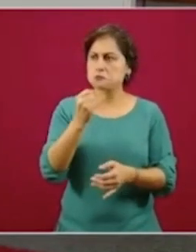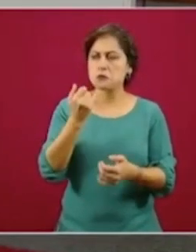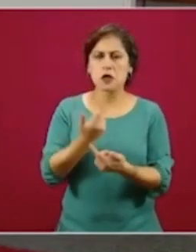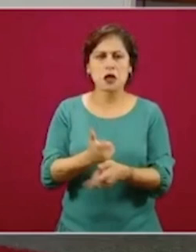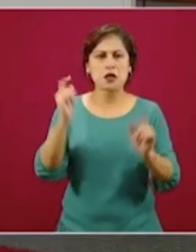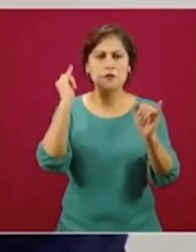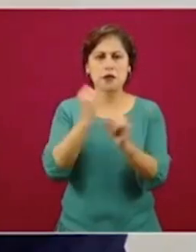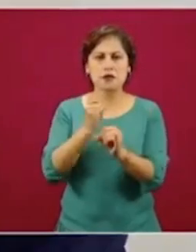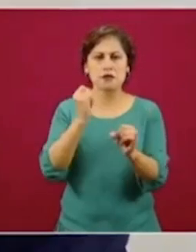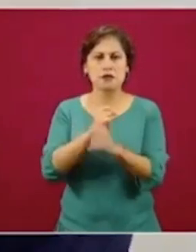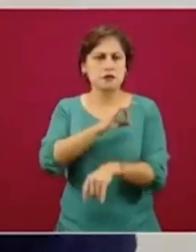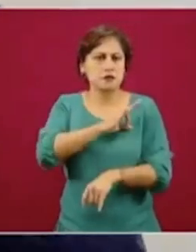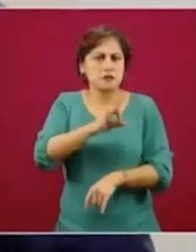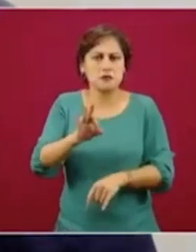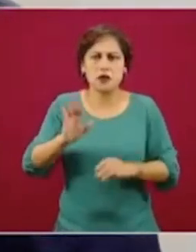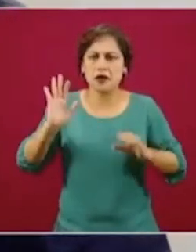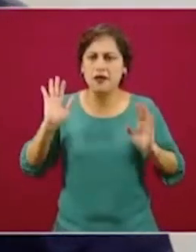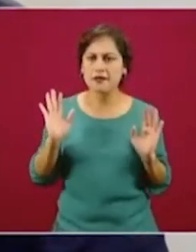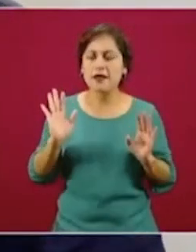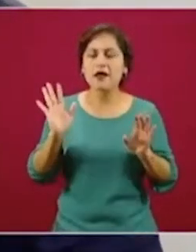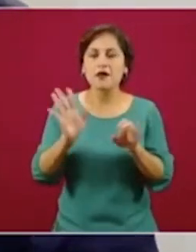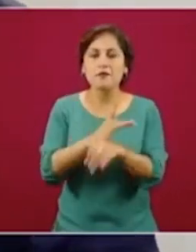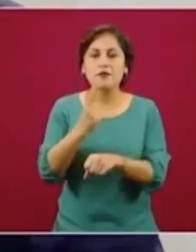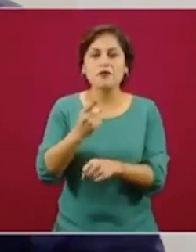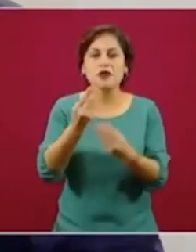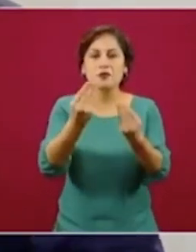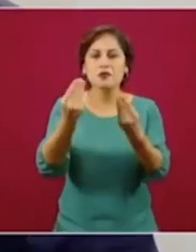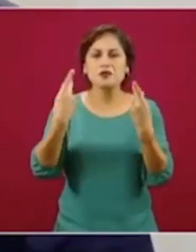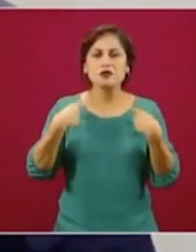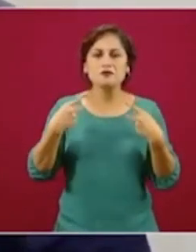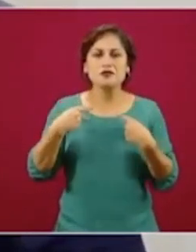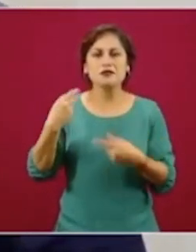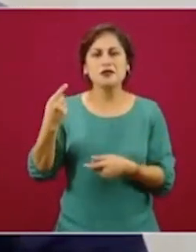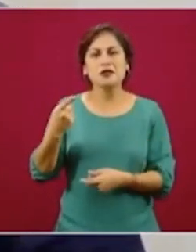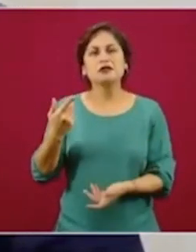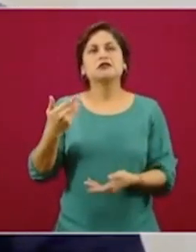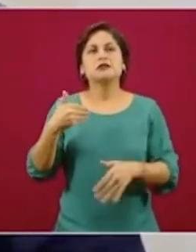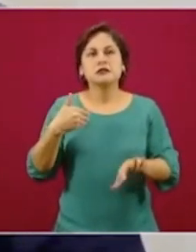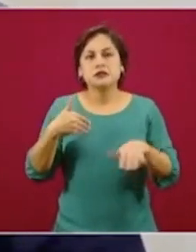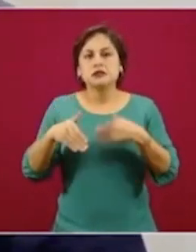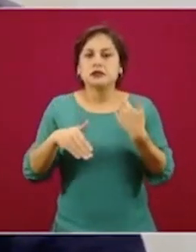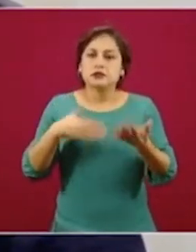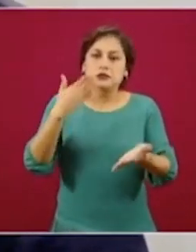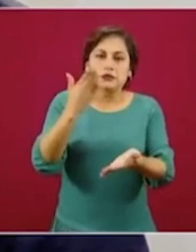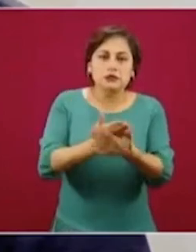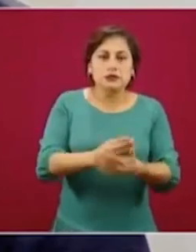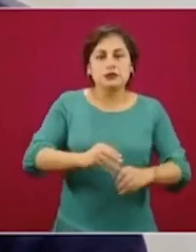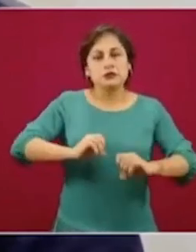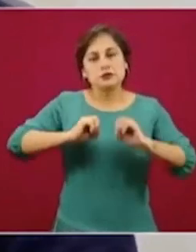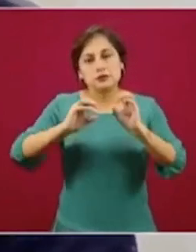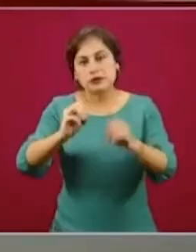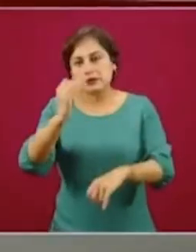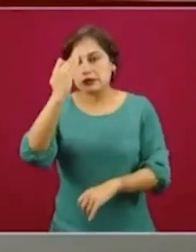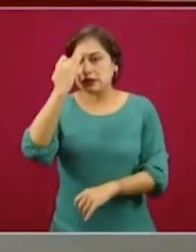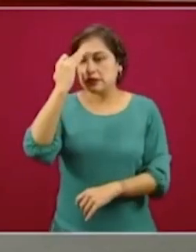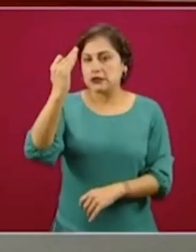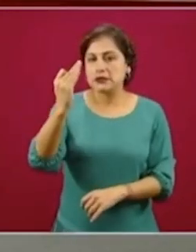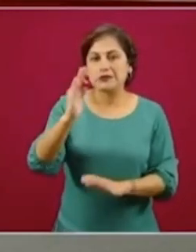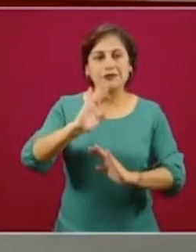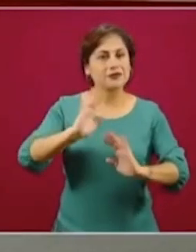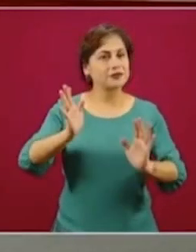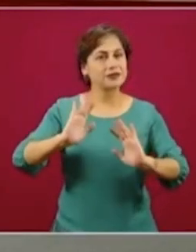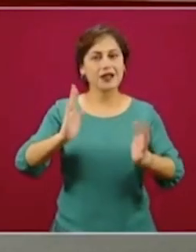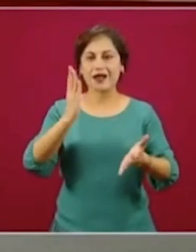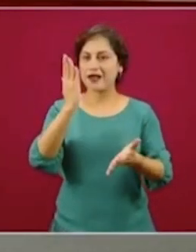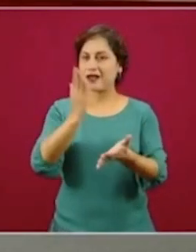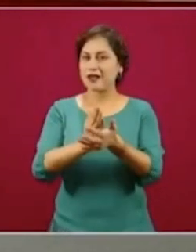que hacer a las oficinas del INPI para hacer la gestión. Vamos a reducir de manera significativa la posibilidad de ver